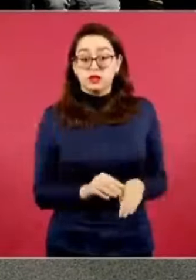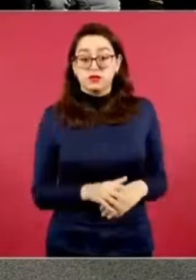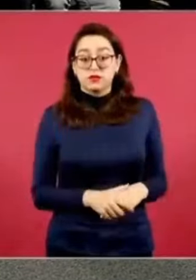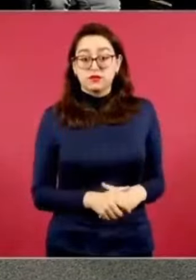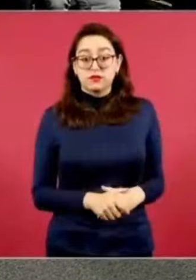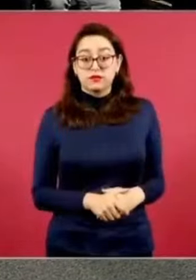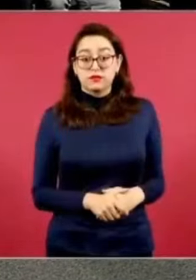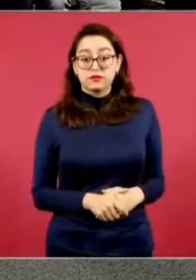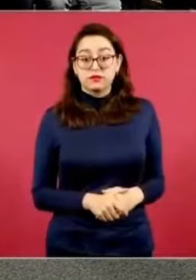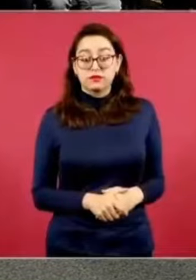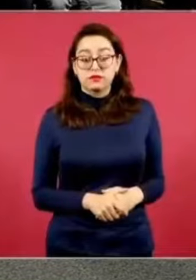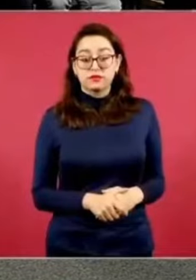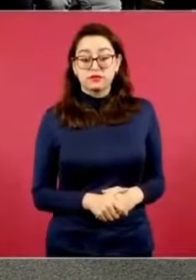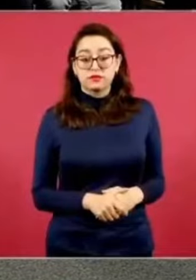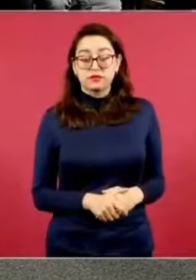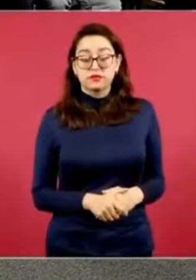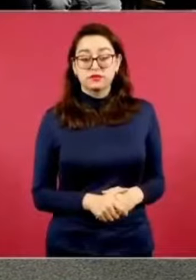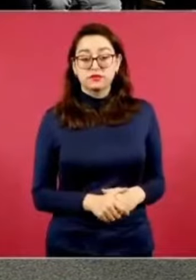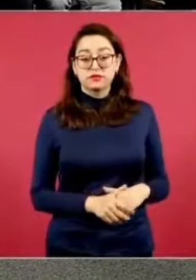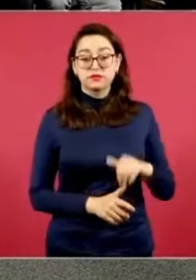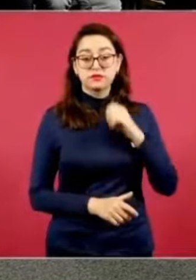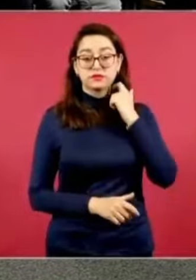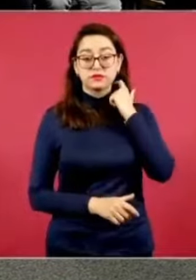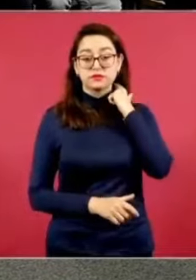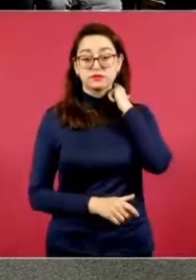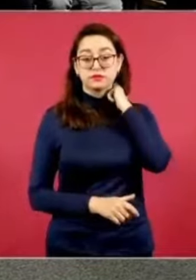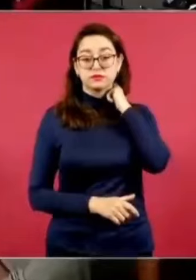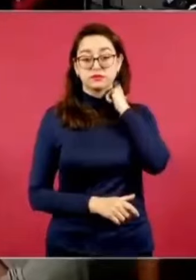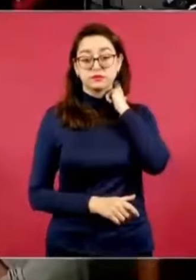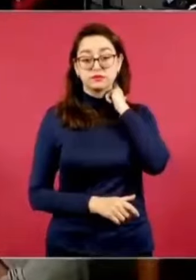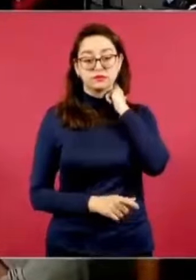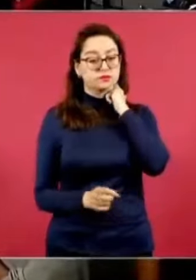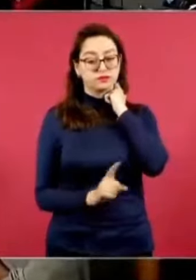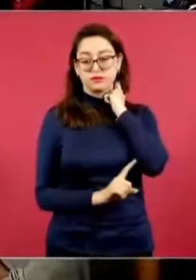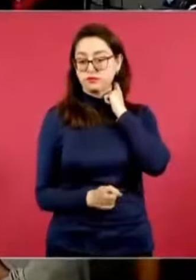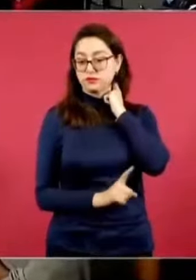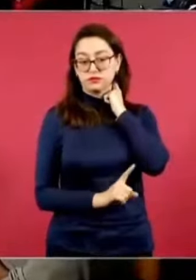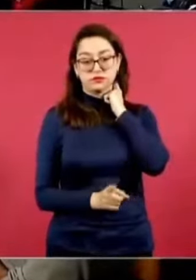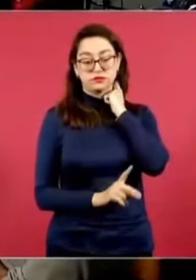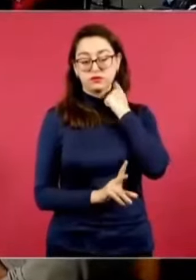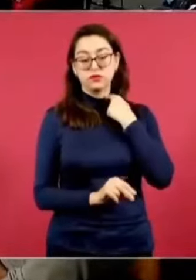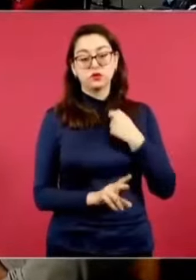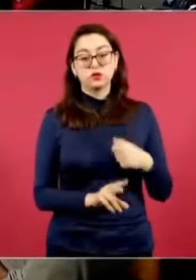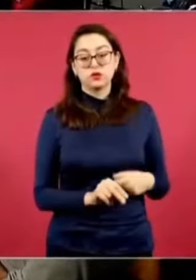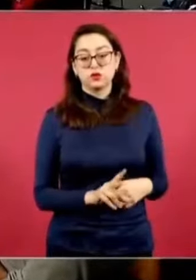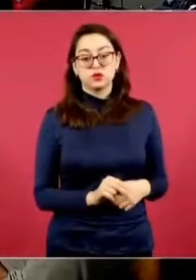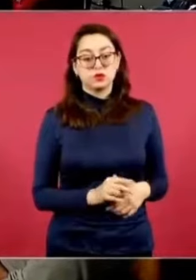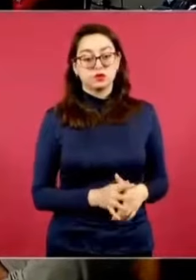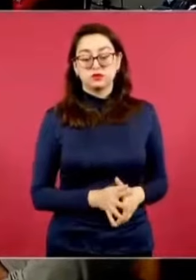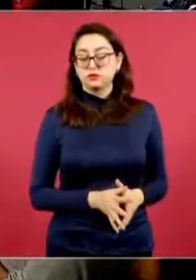Casi 400 mil. No, no,